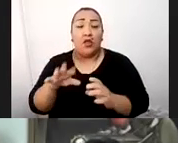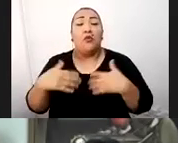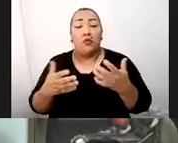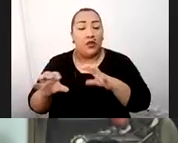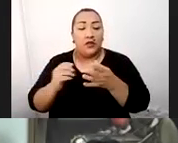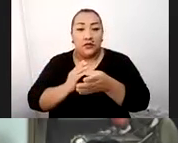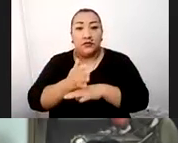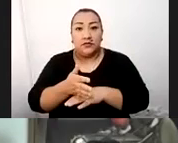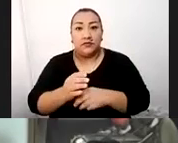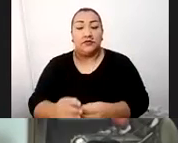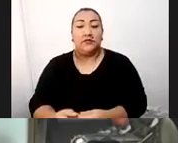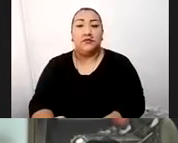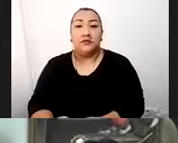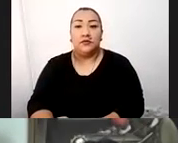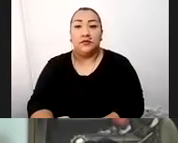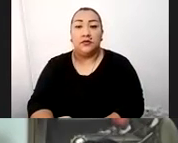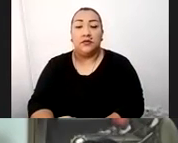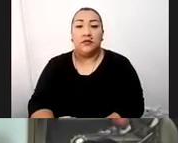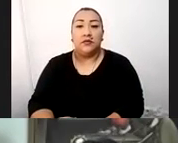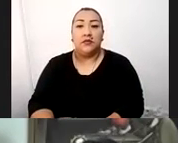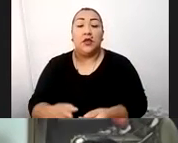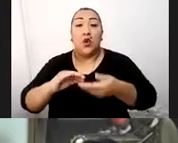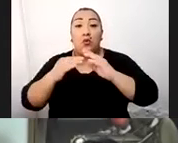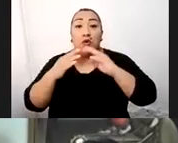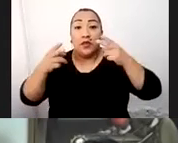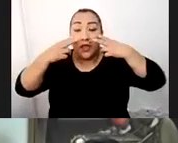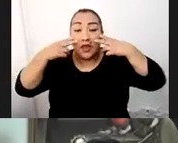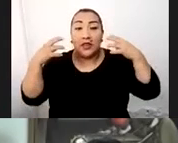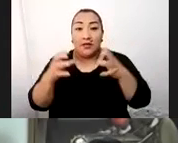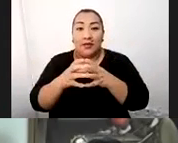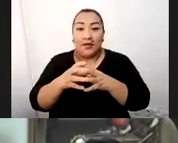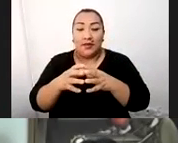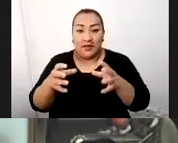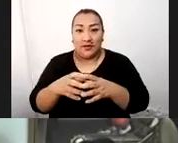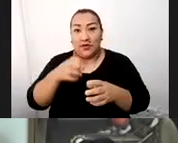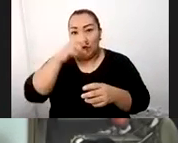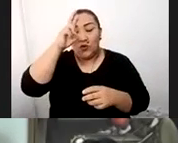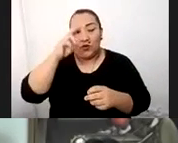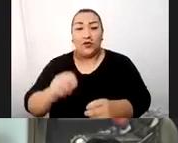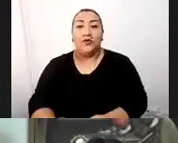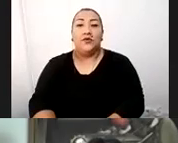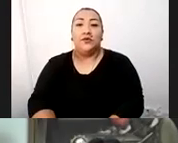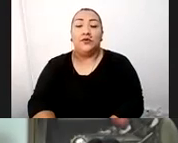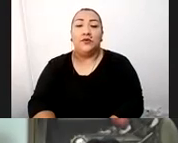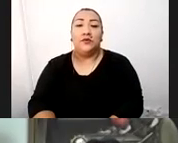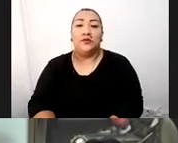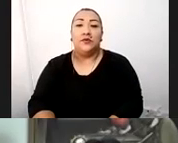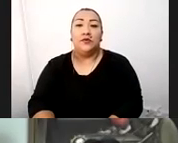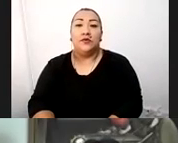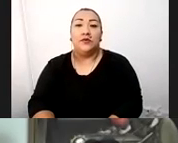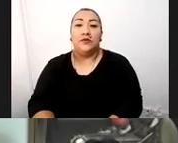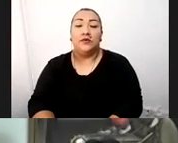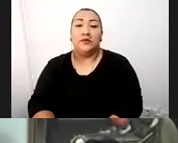a las comunidades nativas que tenemos en la Amazonía cusqueña, entrando por Echarate, por la comunidad de Coribeni, San